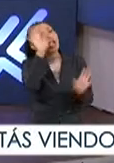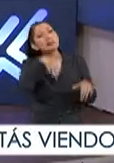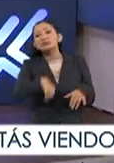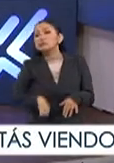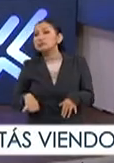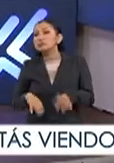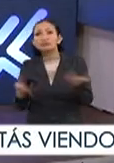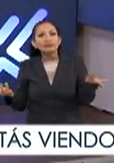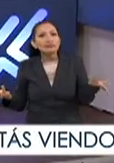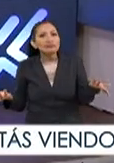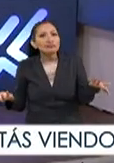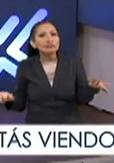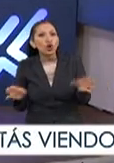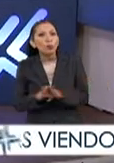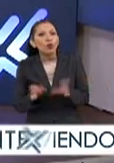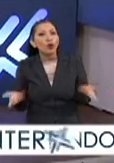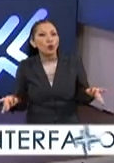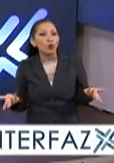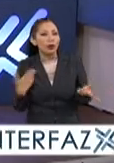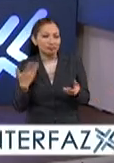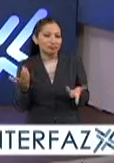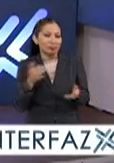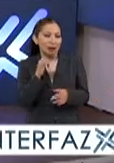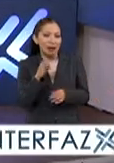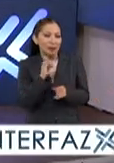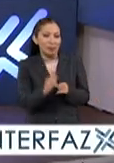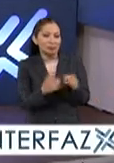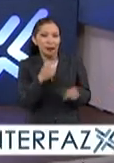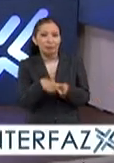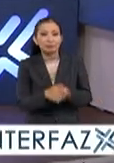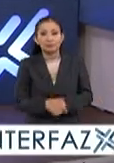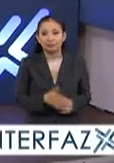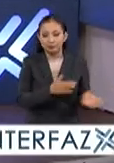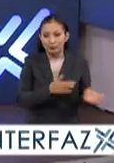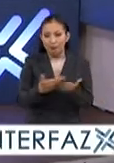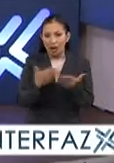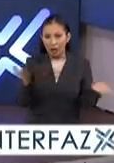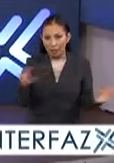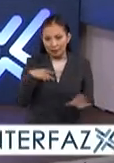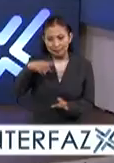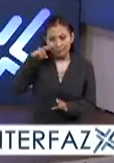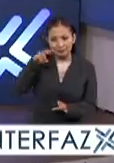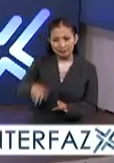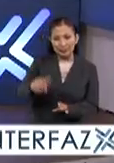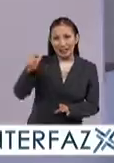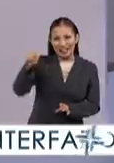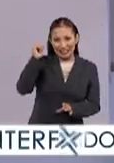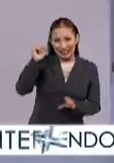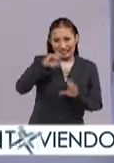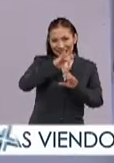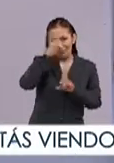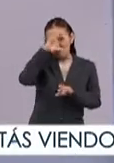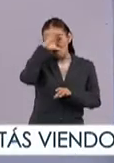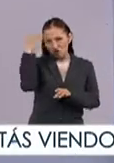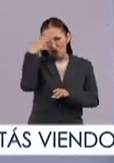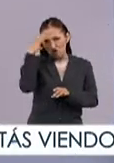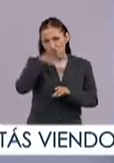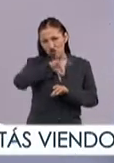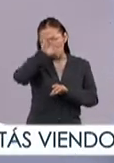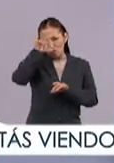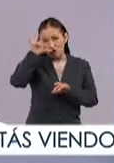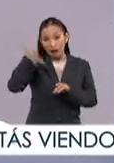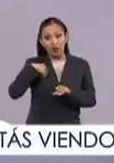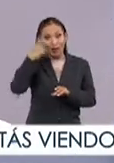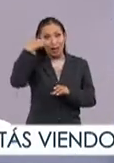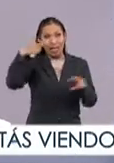te interesas en la información, tú realmente nunca aplicas. Pues ahora sí, Scarlett, estamos viendo aquí atrás en la pantalla fotografías de Yo creo